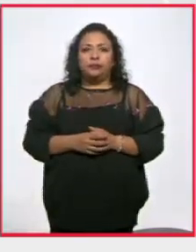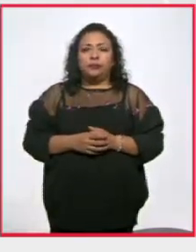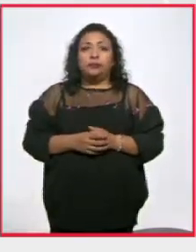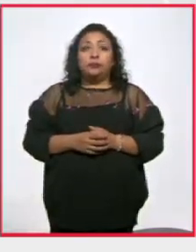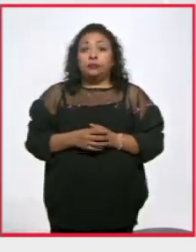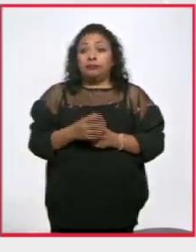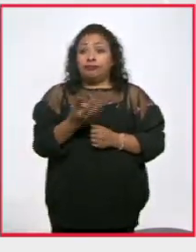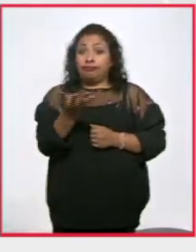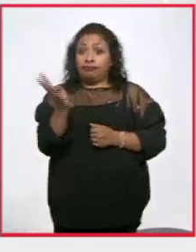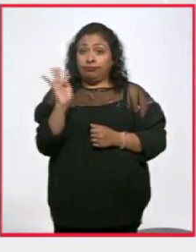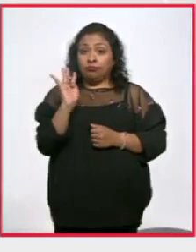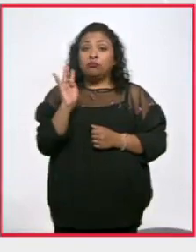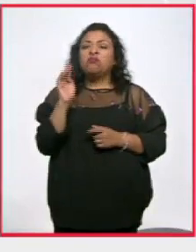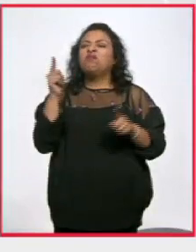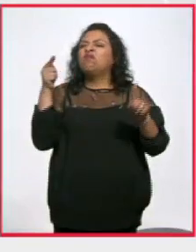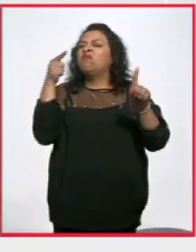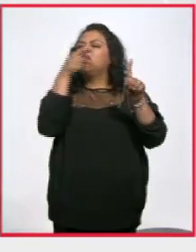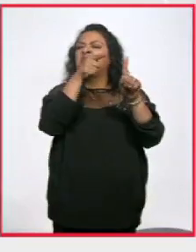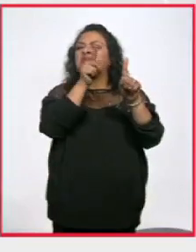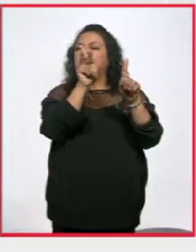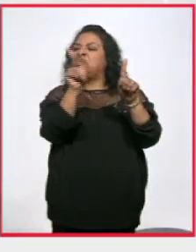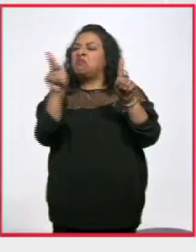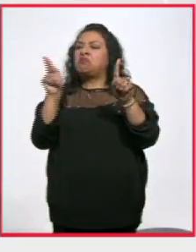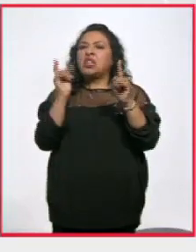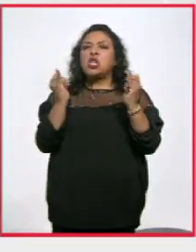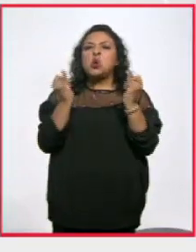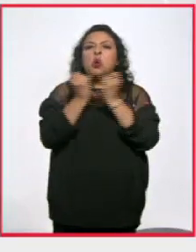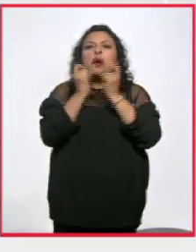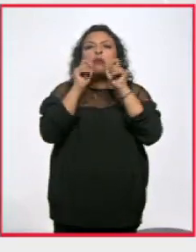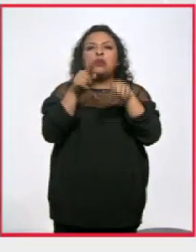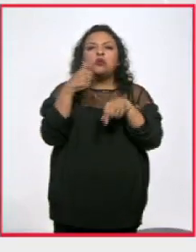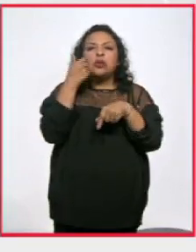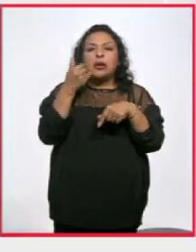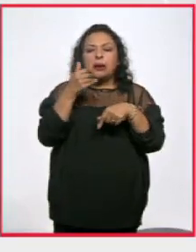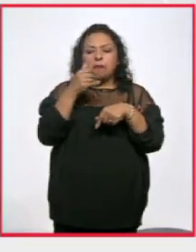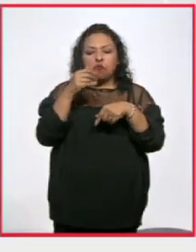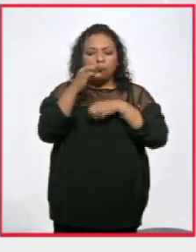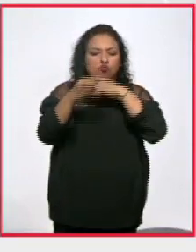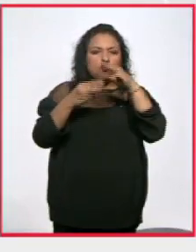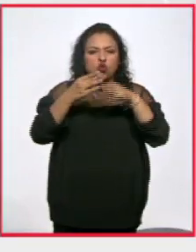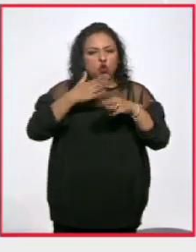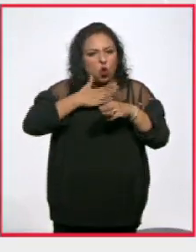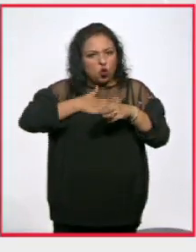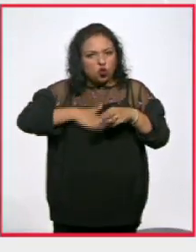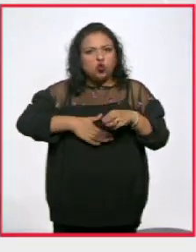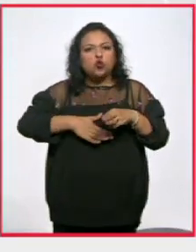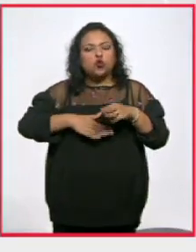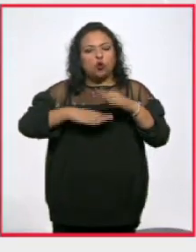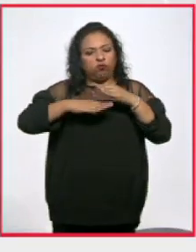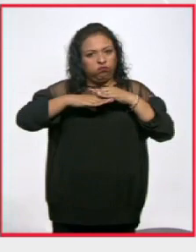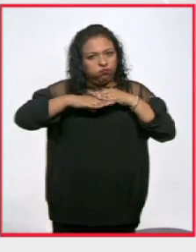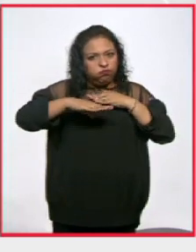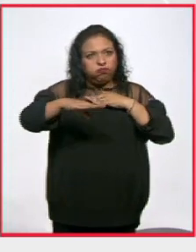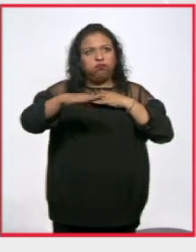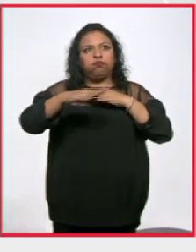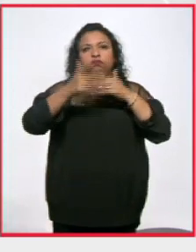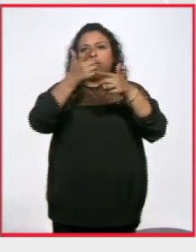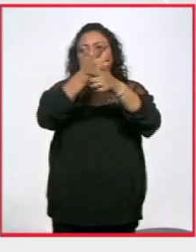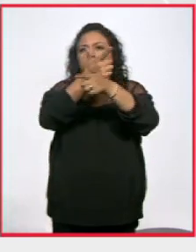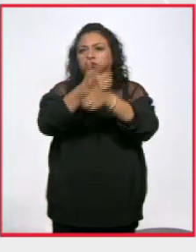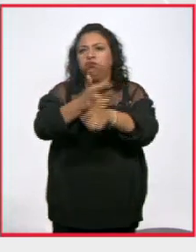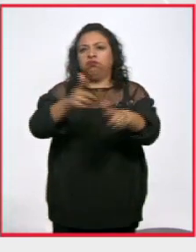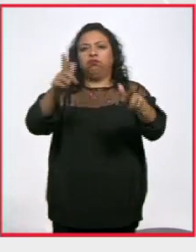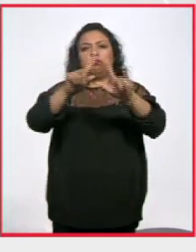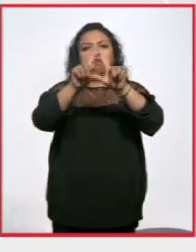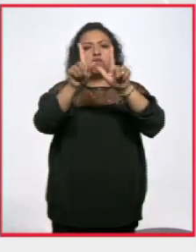ellos persiguen un fin común vivir en un mundo más justo en equilibrio en libertad